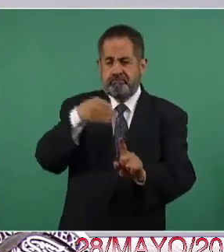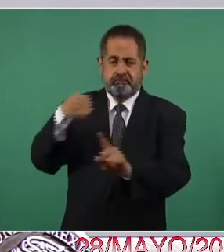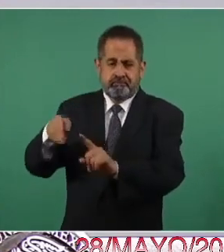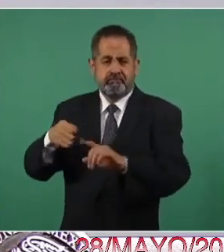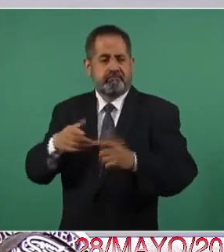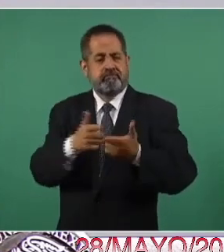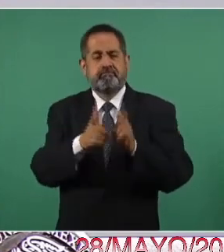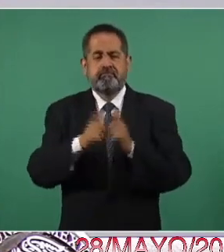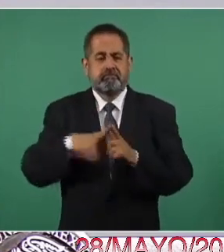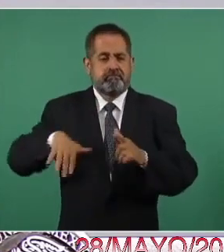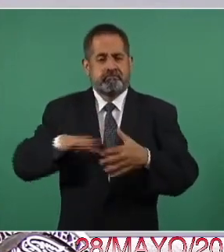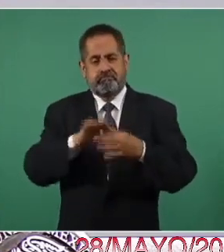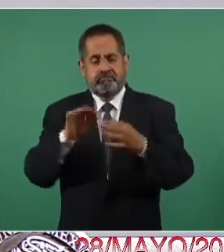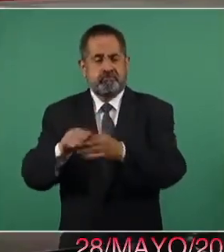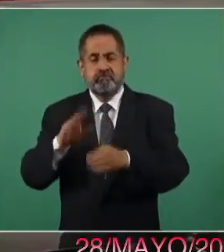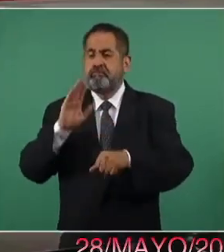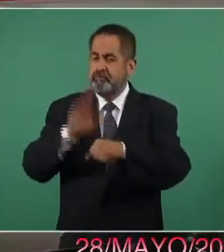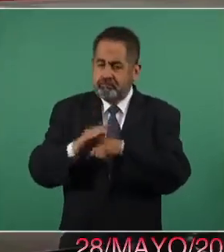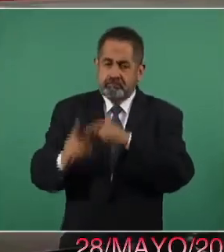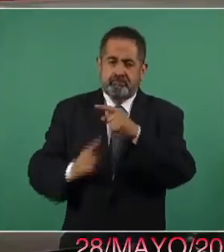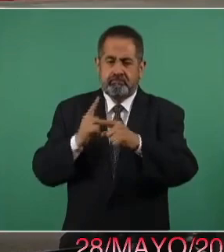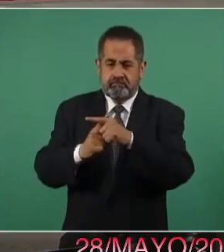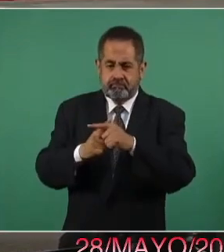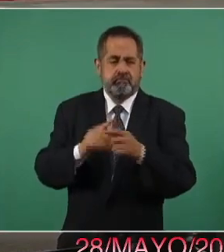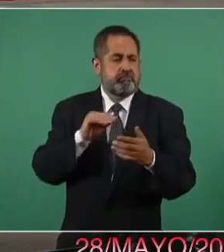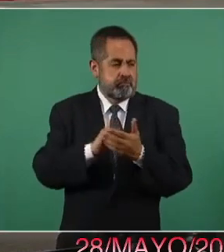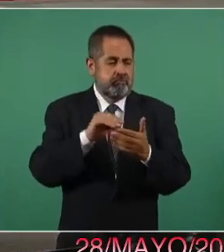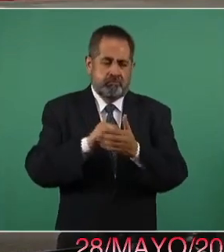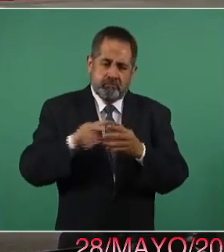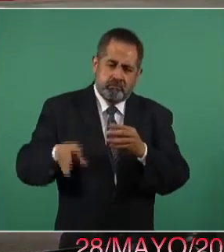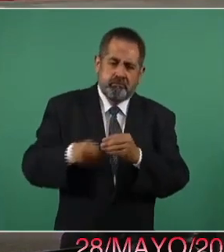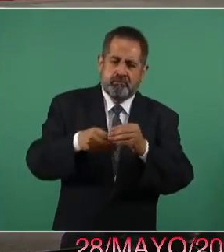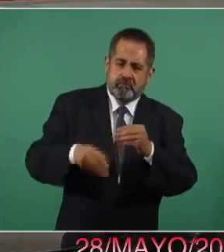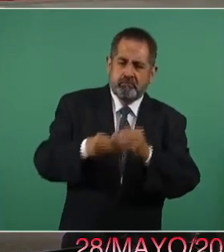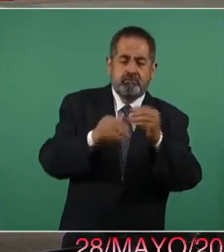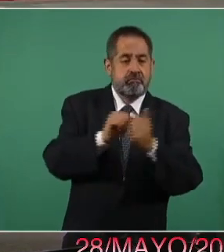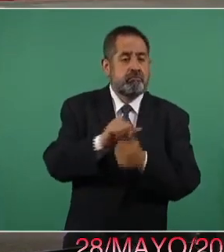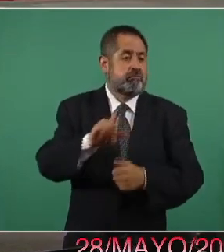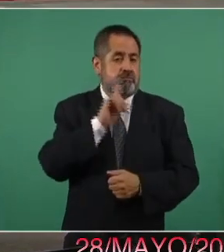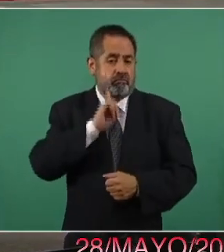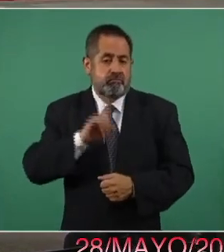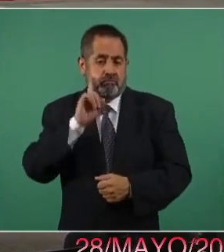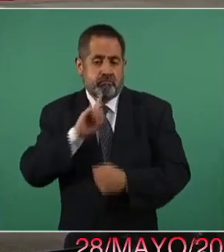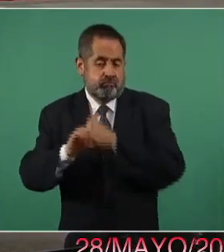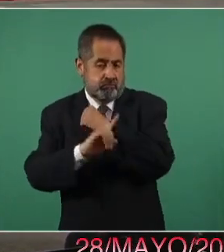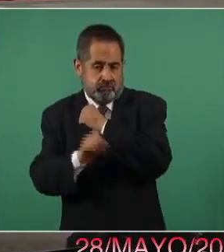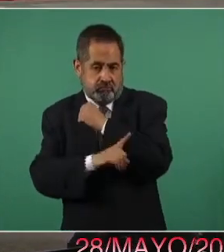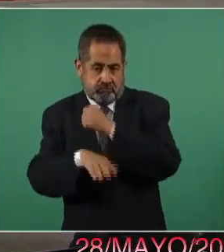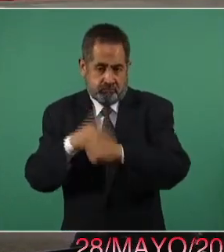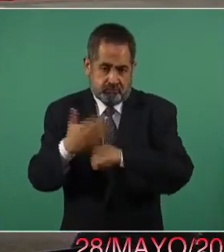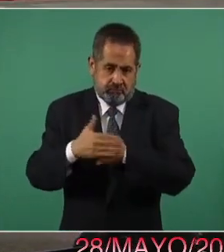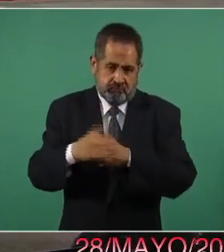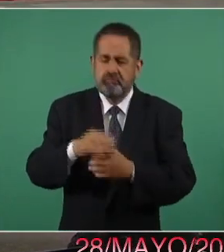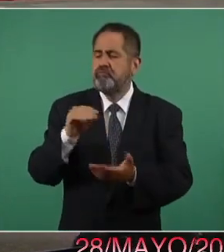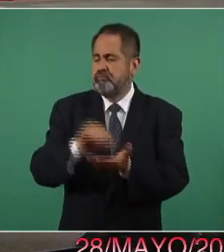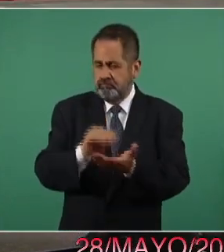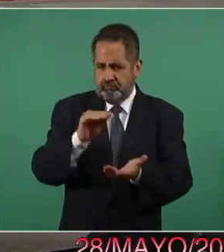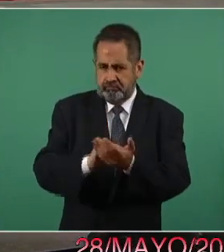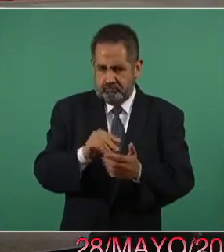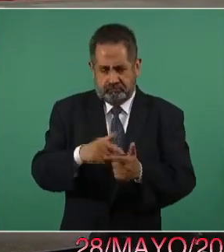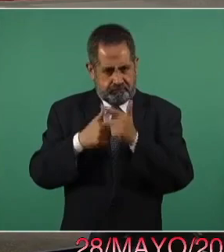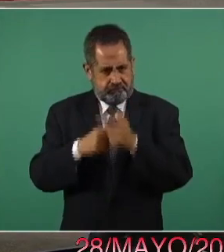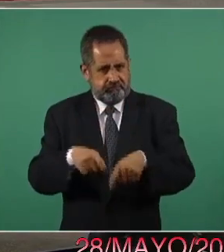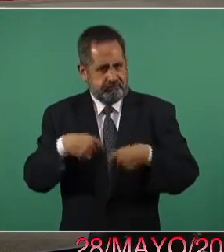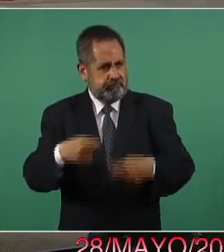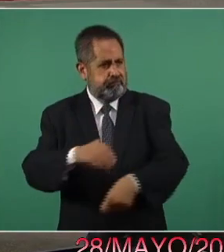señalando, además de continuar con la vacunación para mujeres embarazadas y otras décadas.